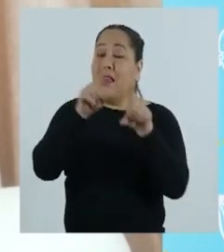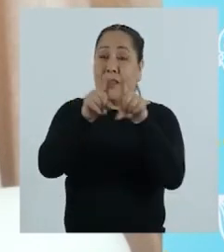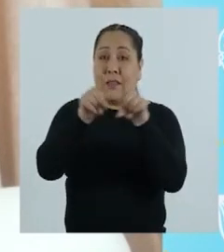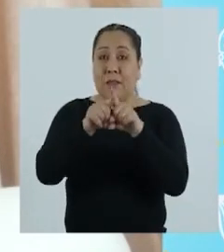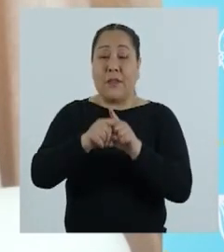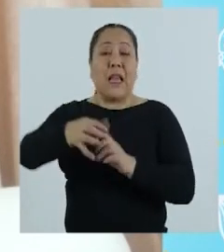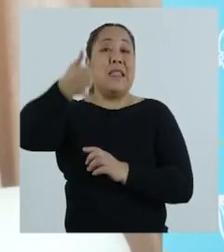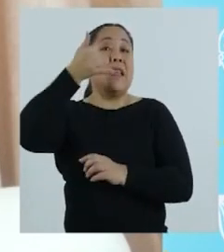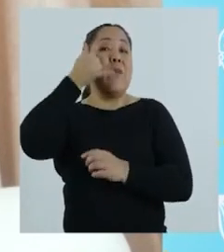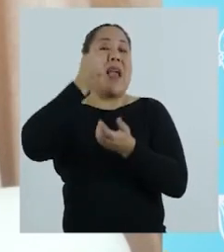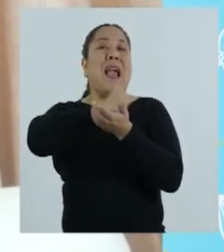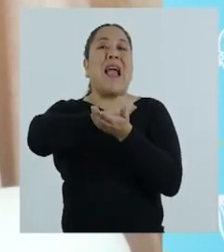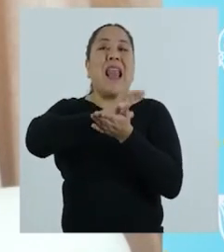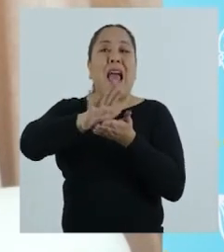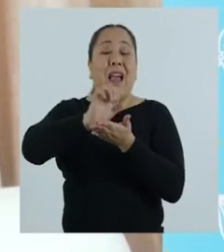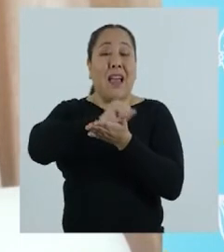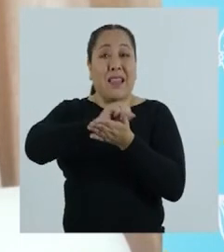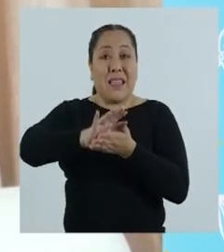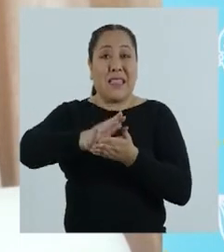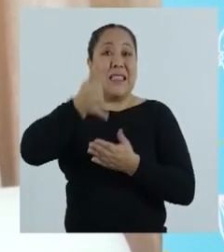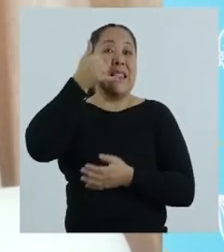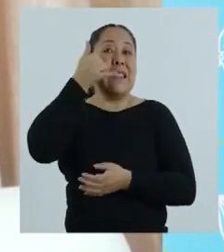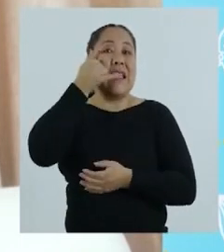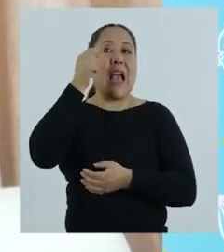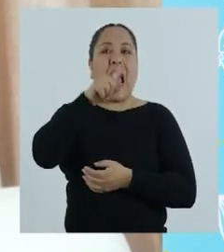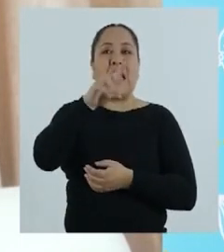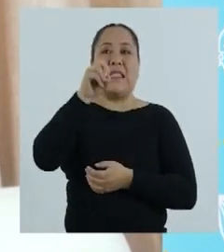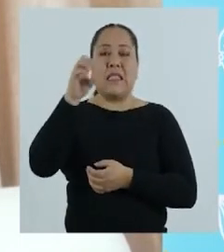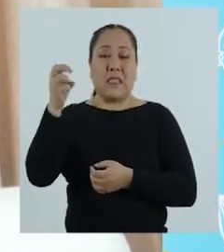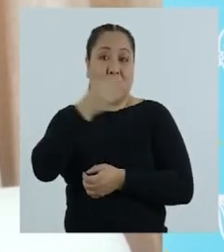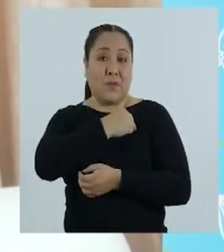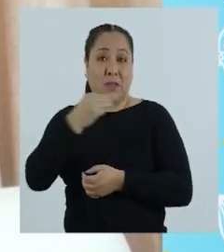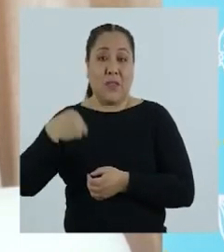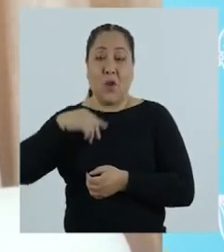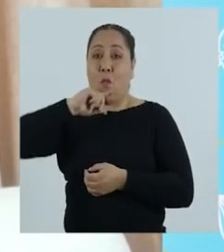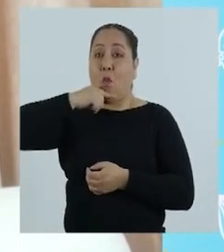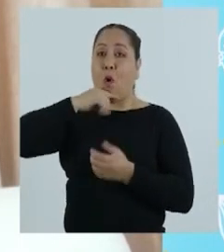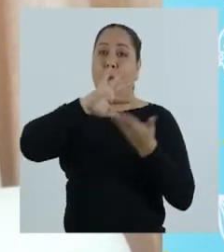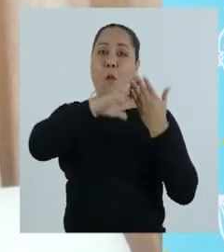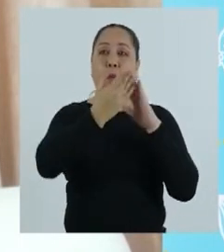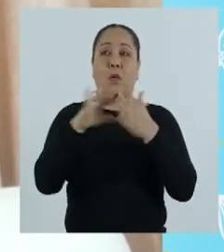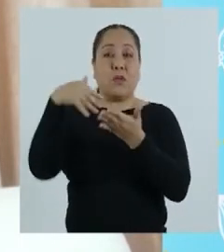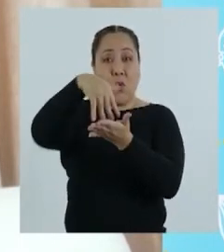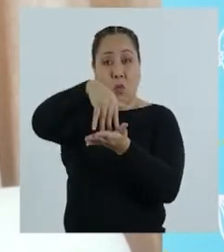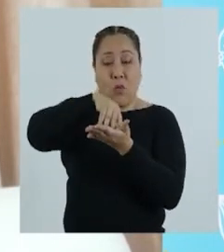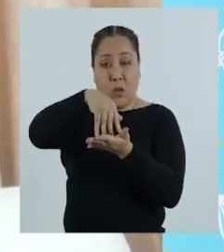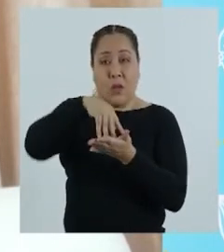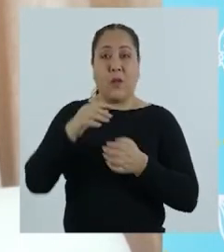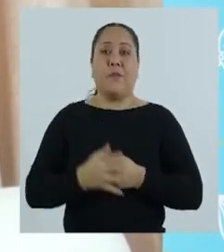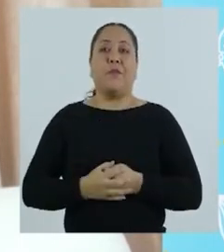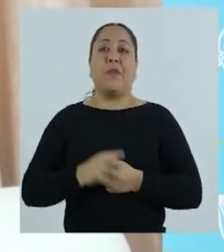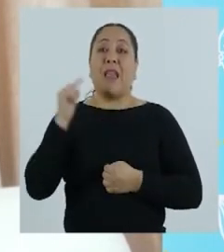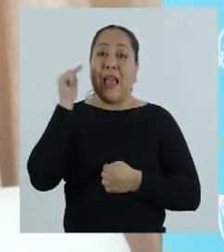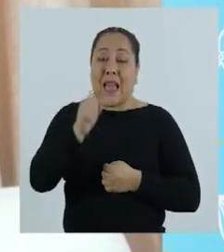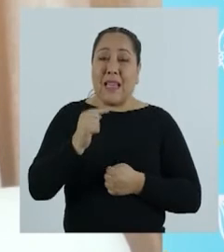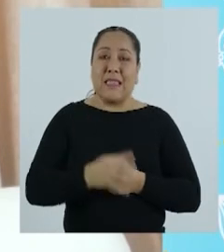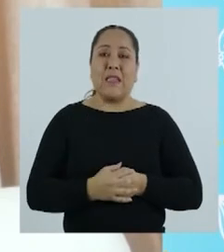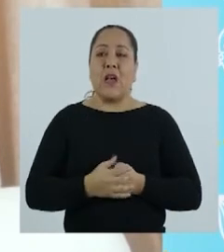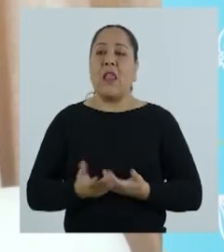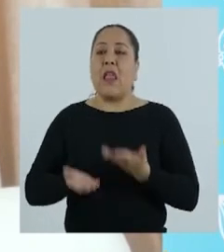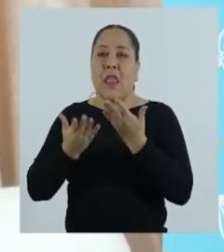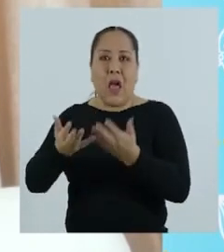provincia. Y asimismo, pueden llamar gratuitamente a la línea 100 del Ministerio de la Mujer y Poblaciones